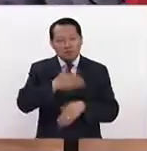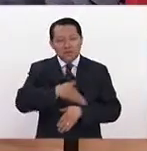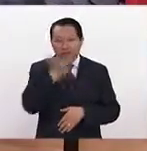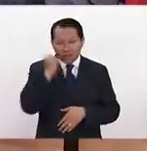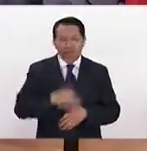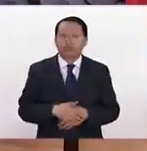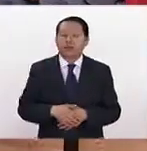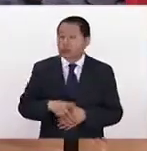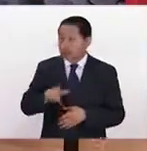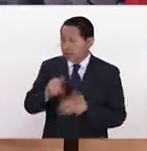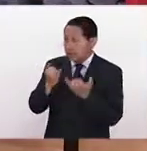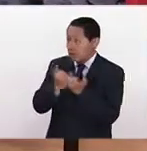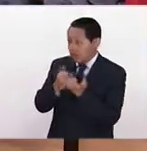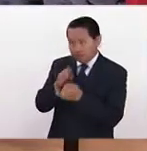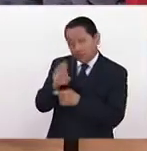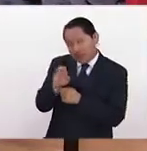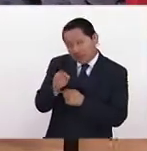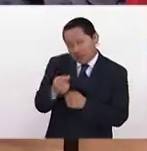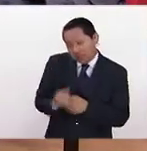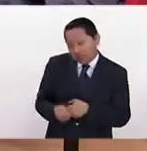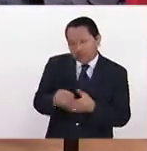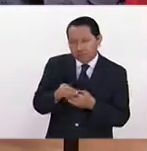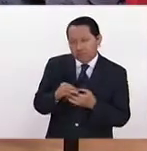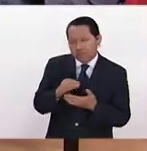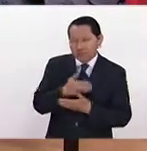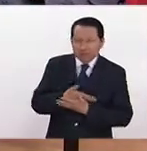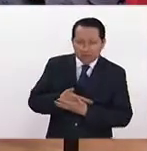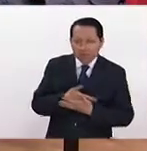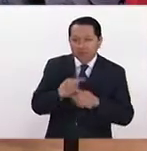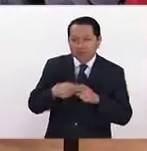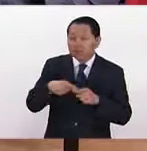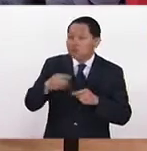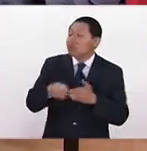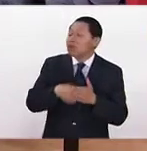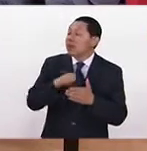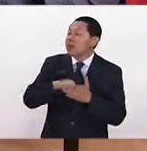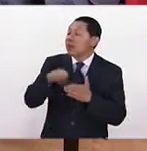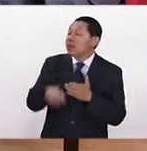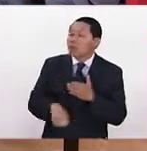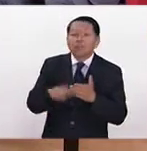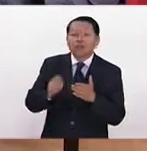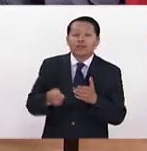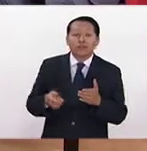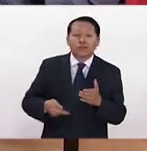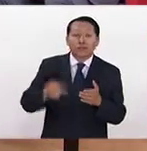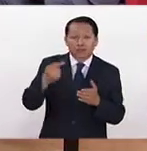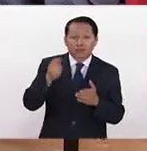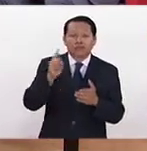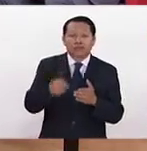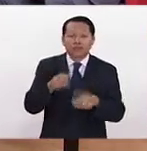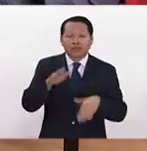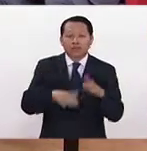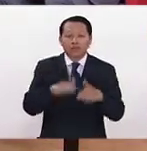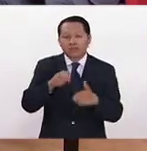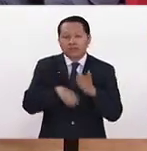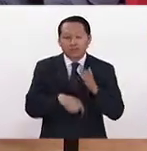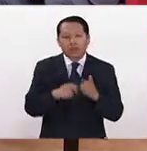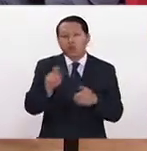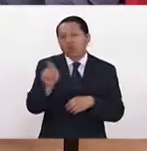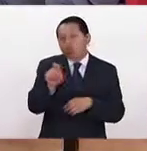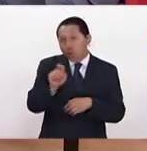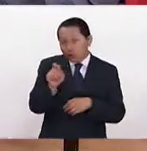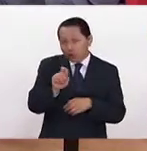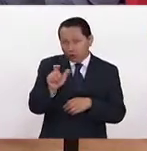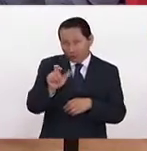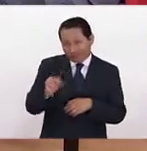posterior, ¿no? Hablábamos de los bebés, pero también creo que la forma, por ejemplo, en el amor, una relación que se genera desde temprana edad, una pareja, un noviazgo,